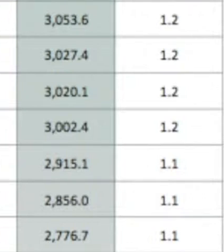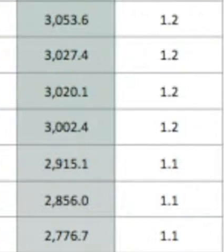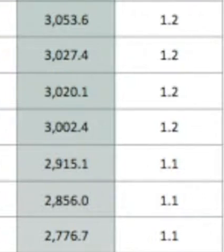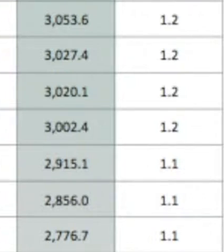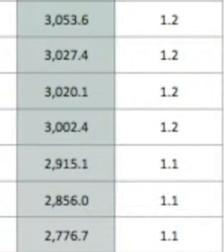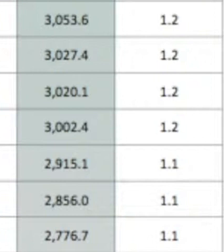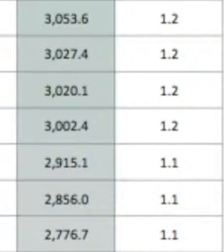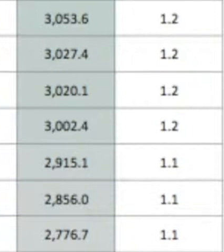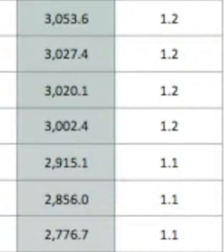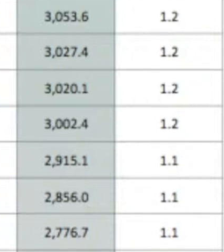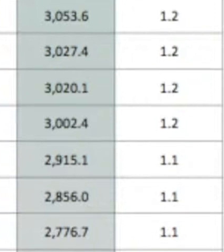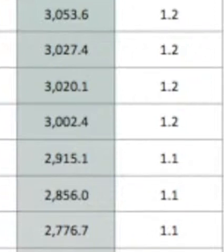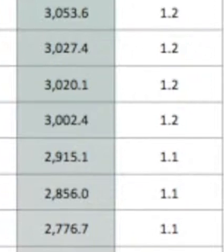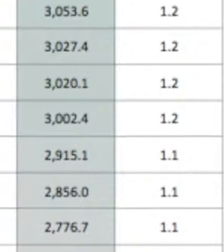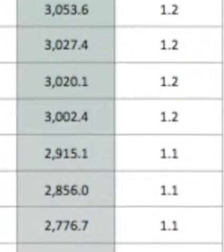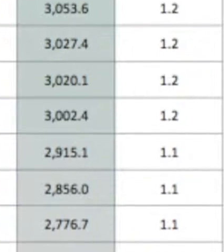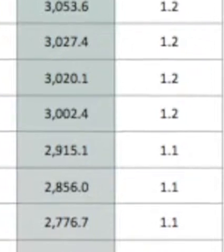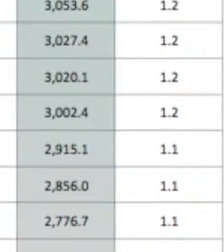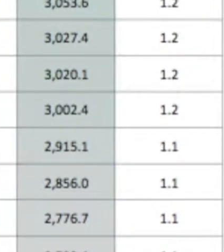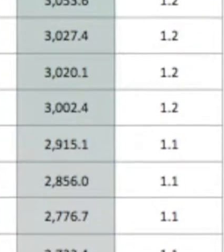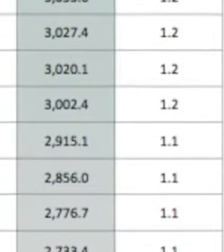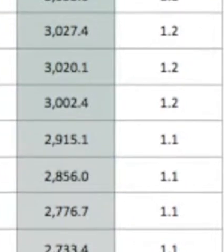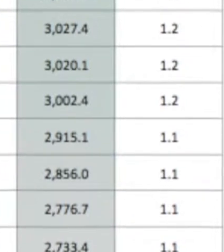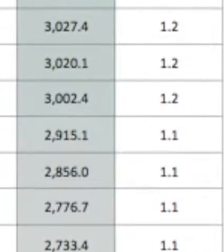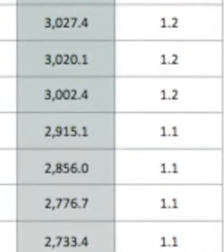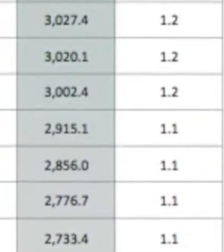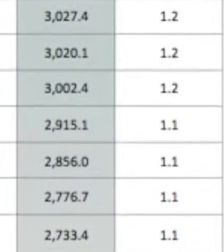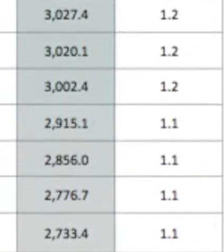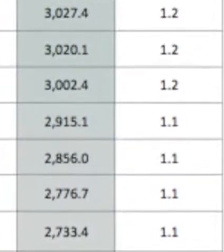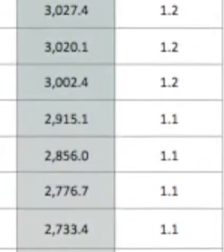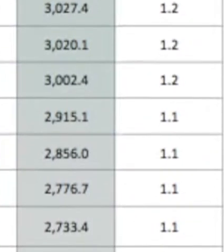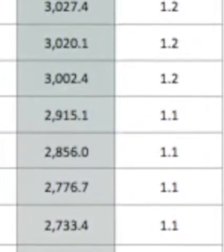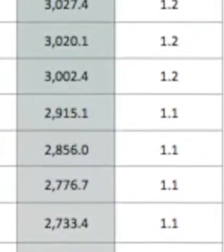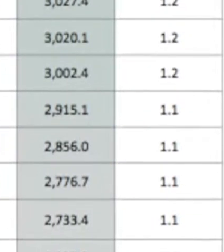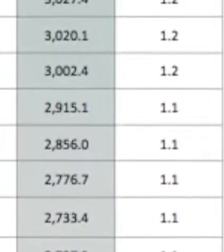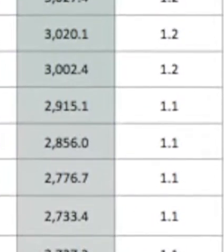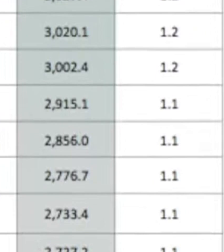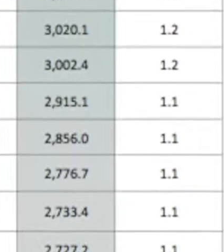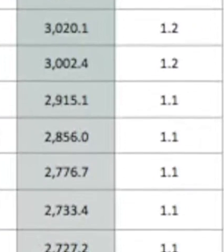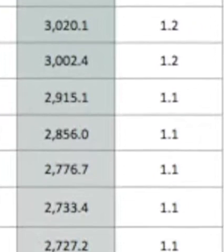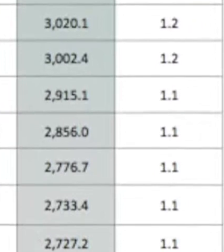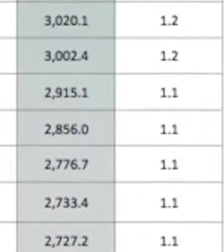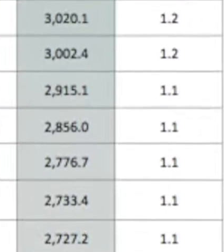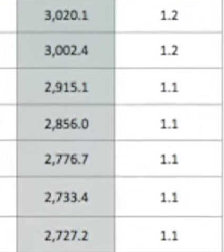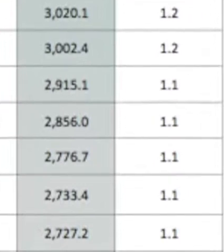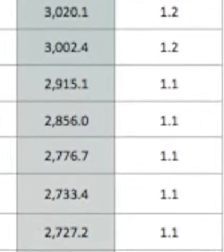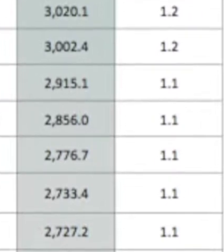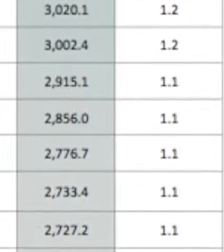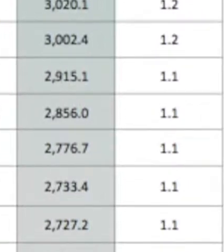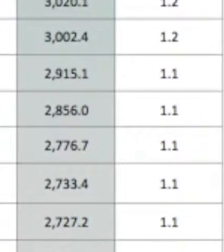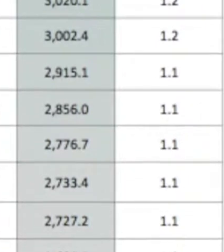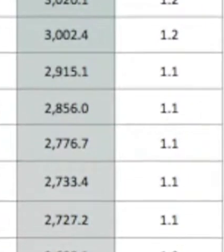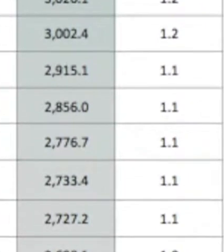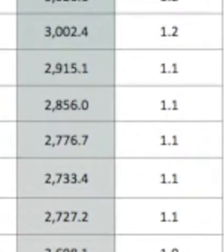Vemos también otros países en la región europea que tuvieron impactos más grandes. Chile en lugar número 16, Estados